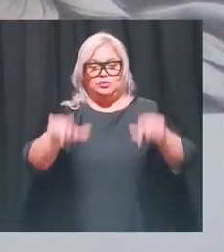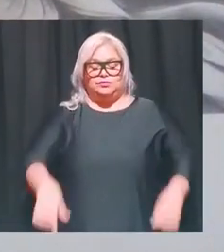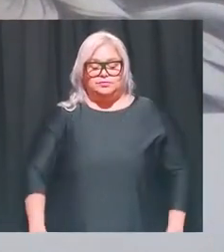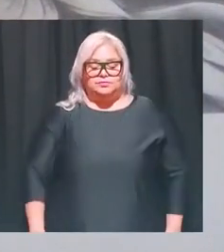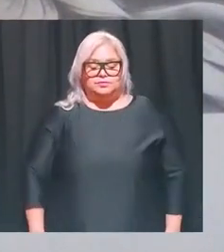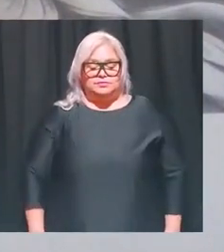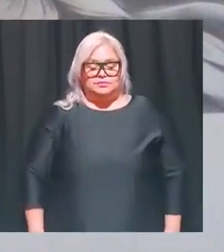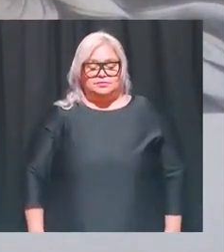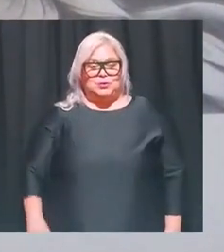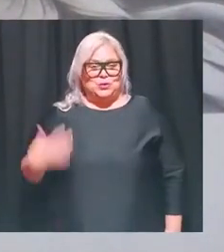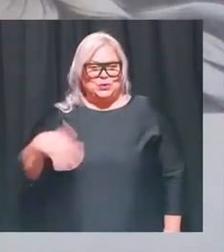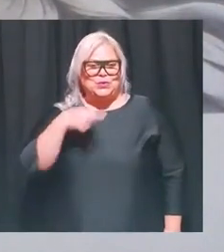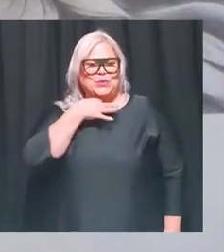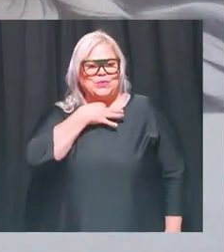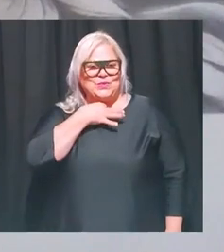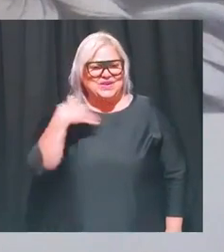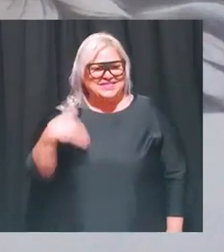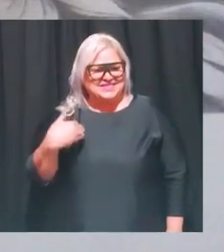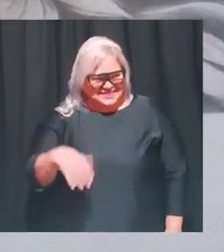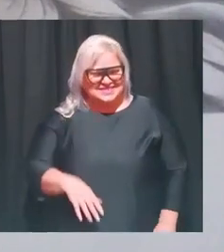que locos no son bien locos